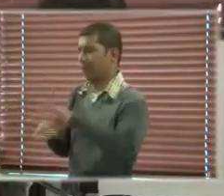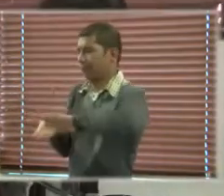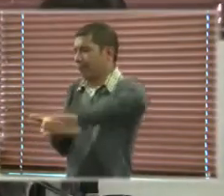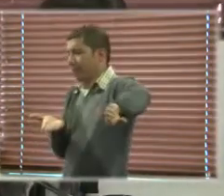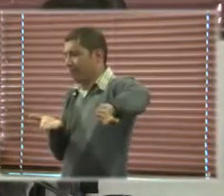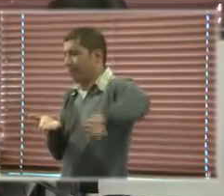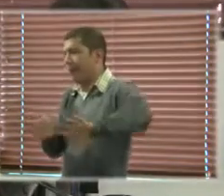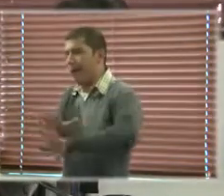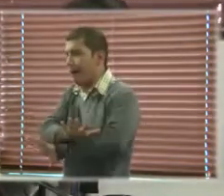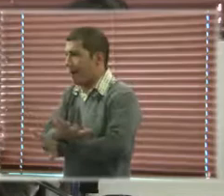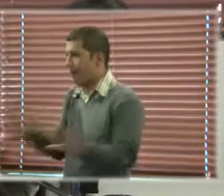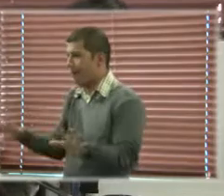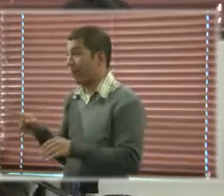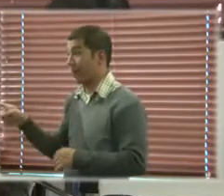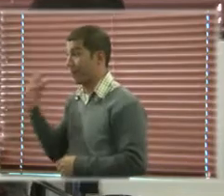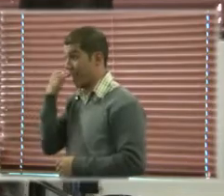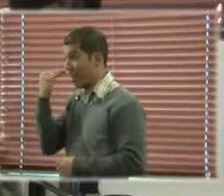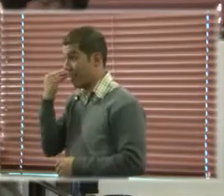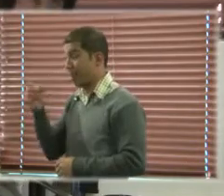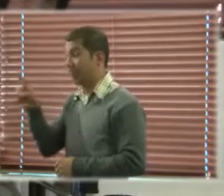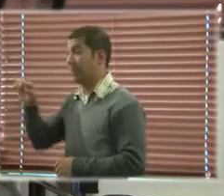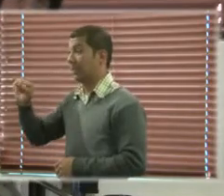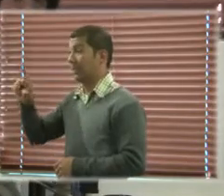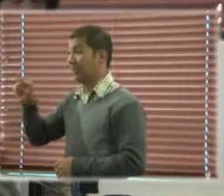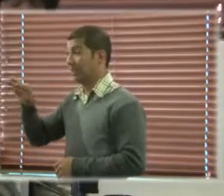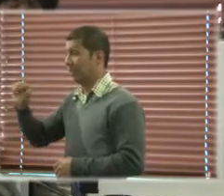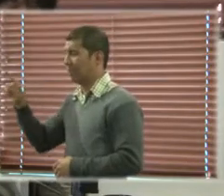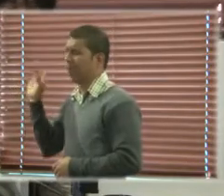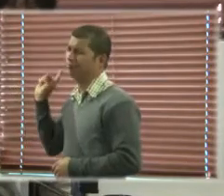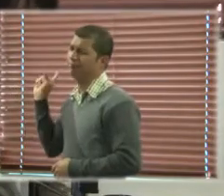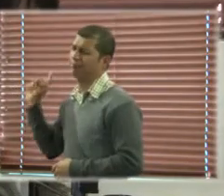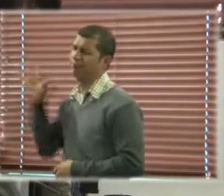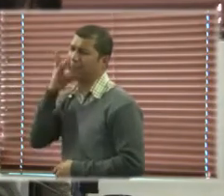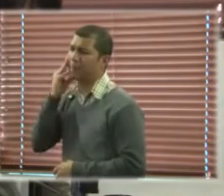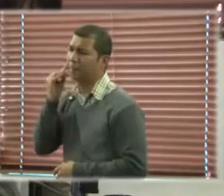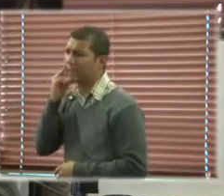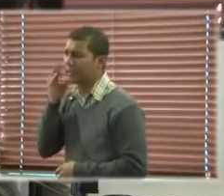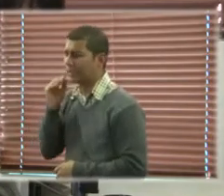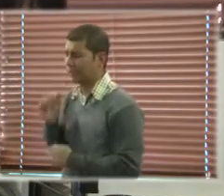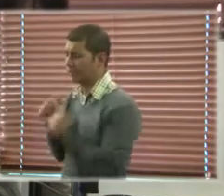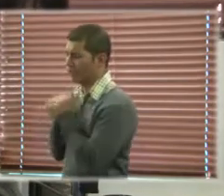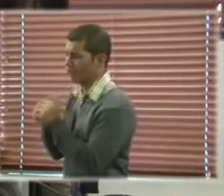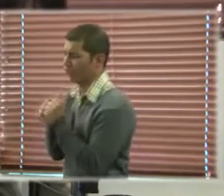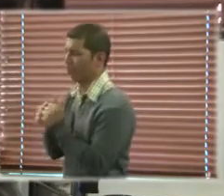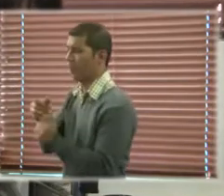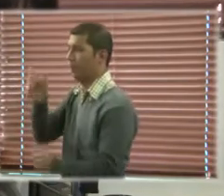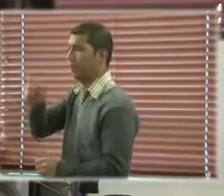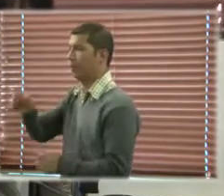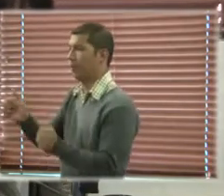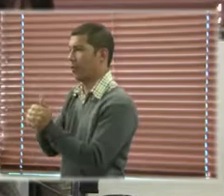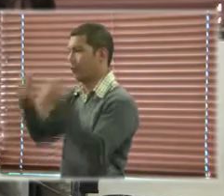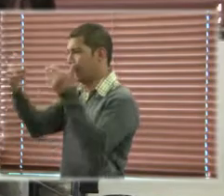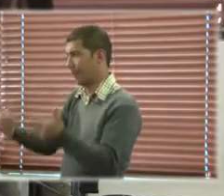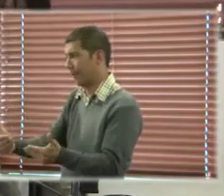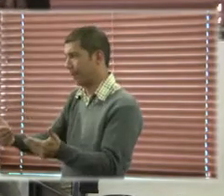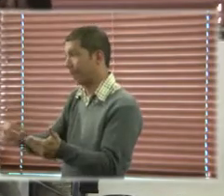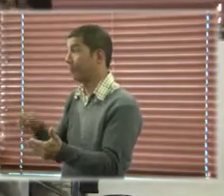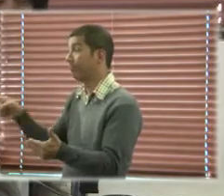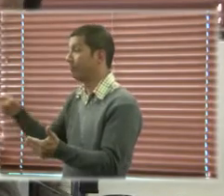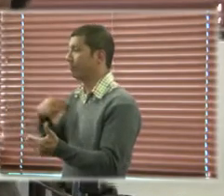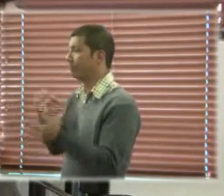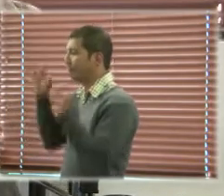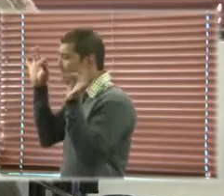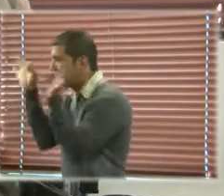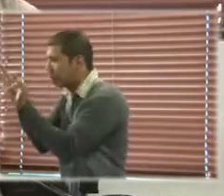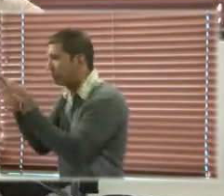larga trayectoria en el trabajo por los derechos de las personas con discapacidad, sobre todo trabajando también con un enfoque de género, entonces